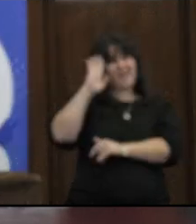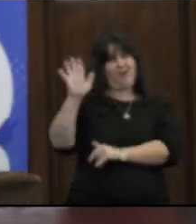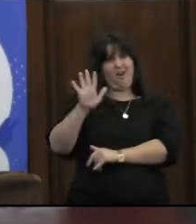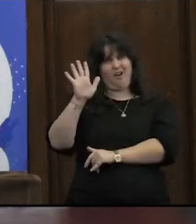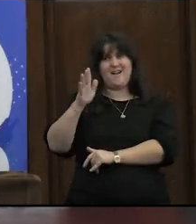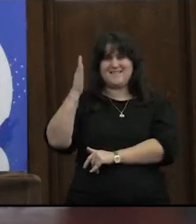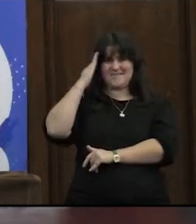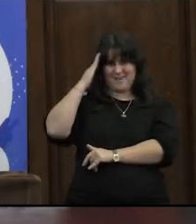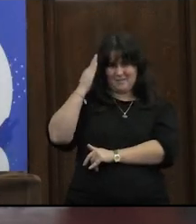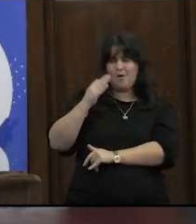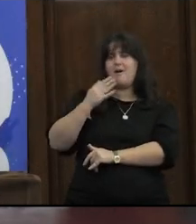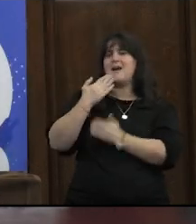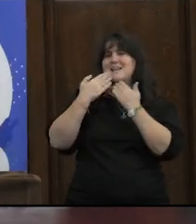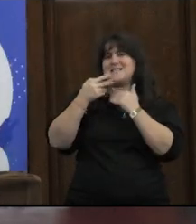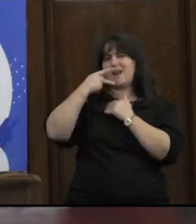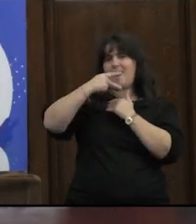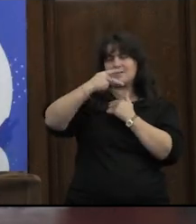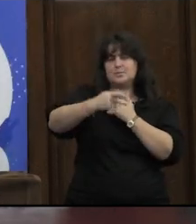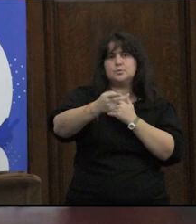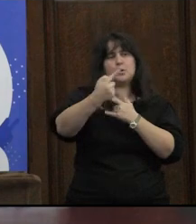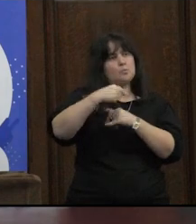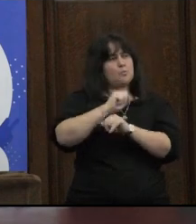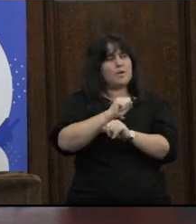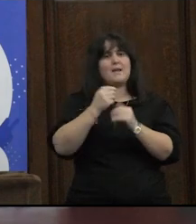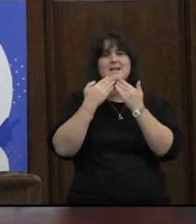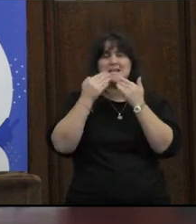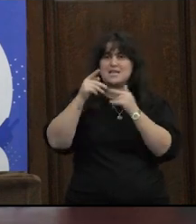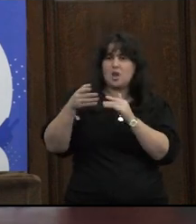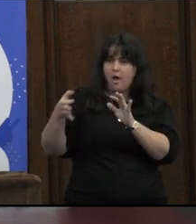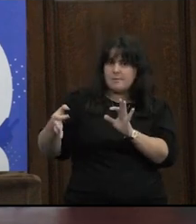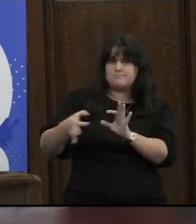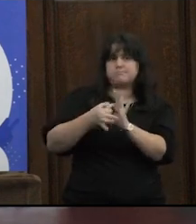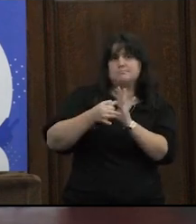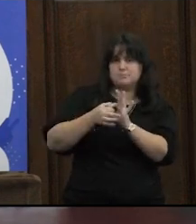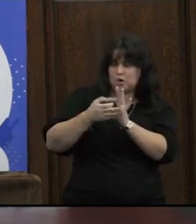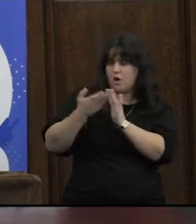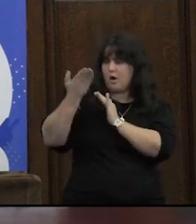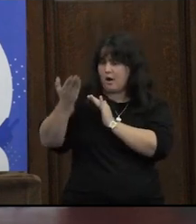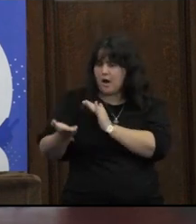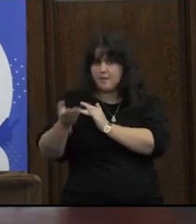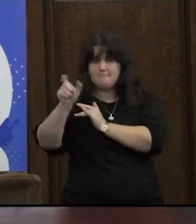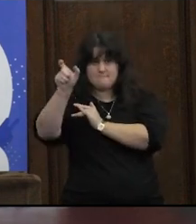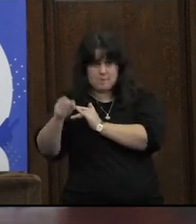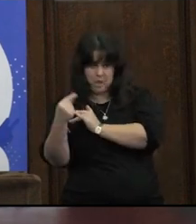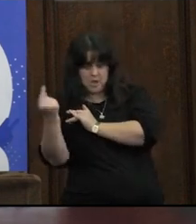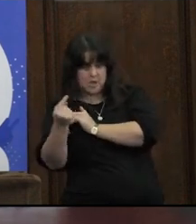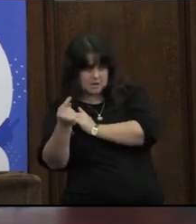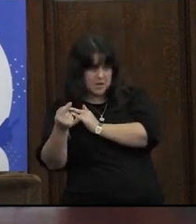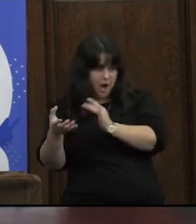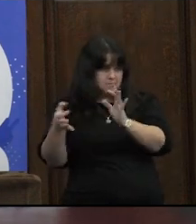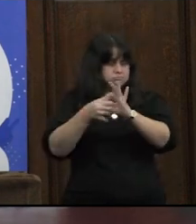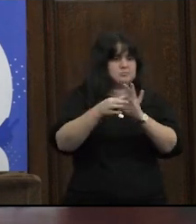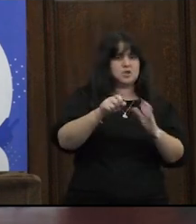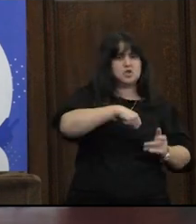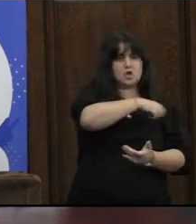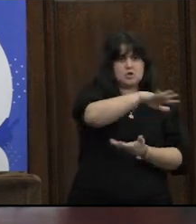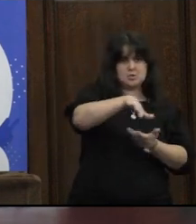la psicología con las narrativas que es lo que te permite vincular la experiencia singular con la social ¿no? entonces